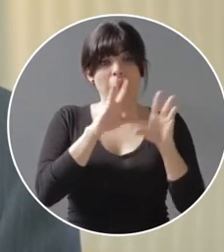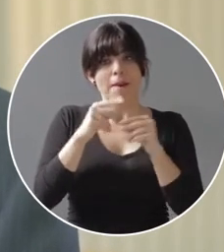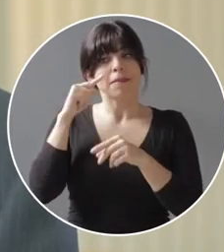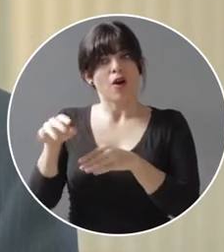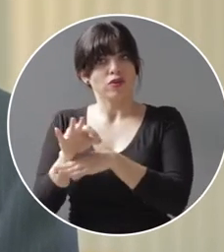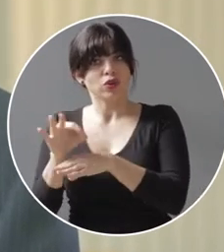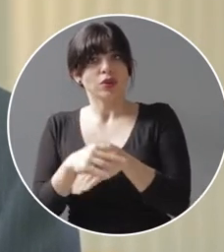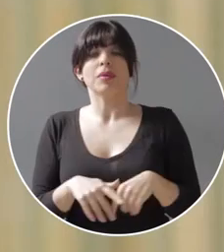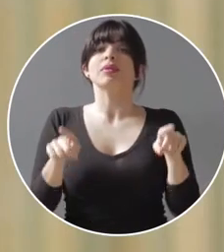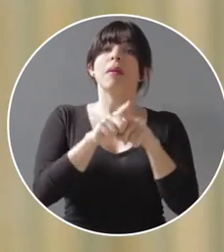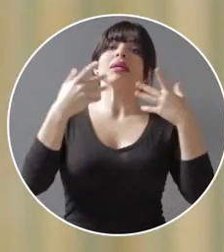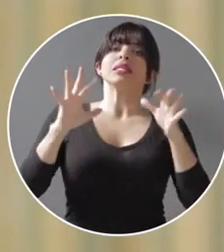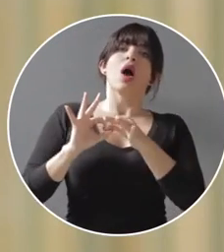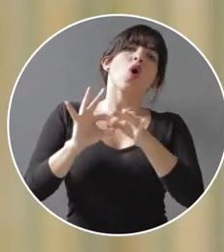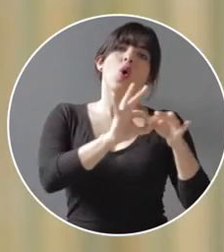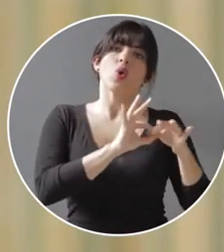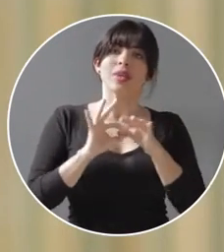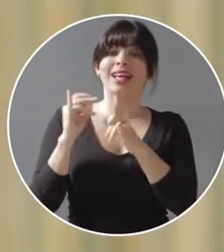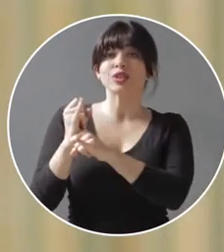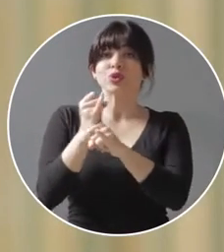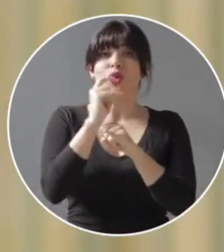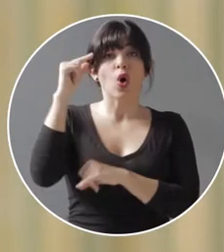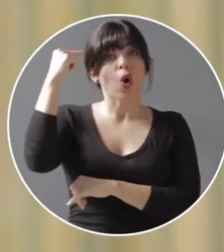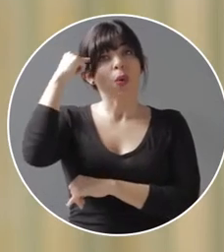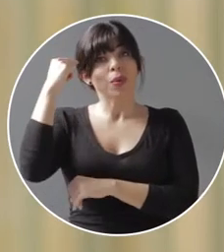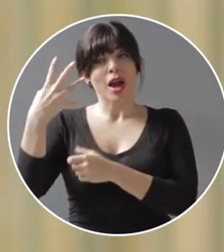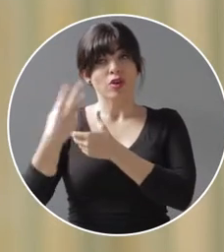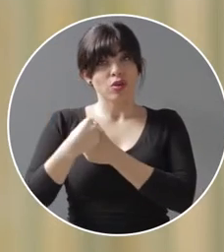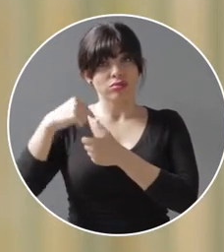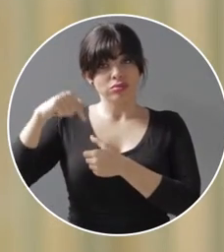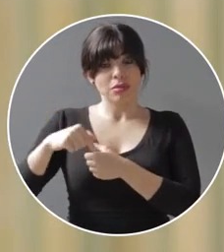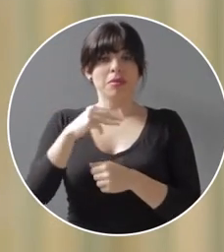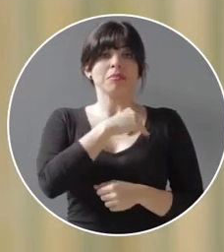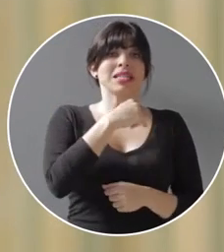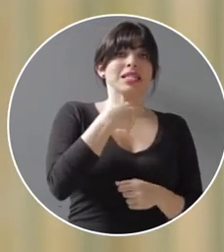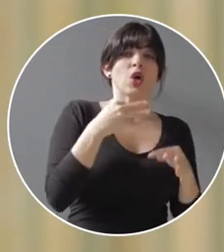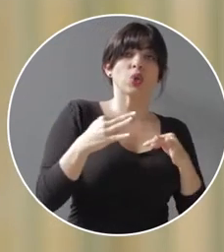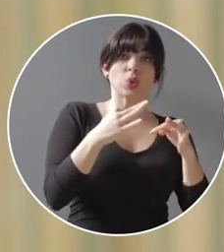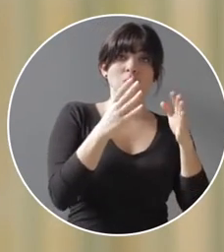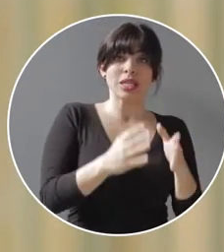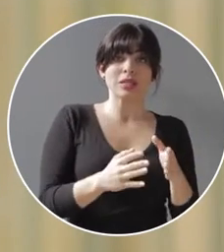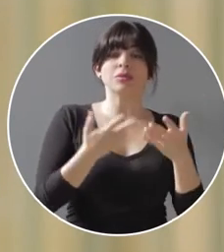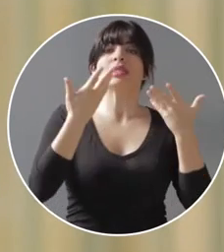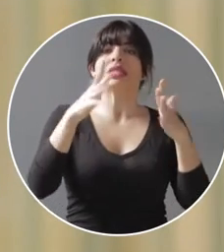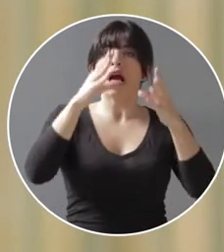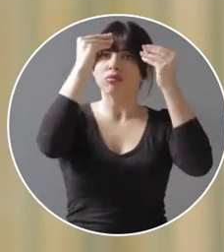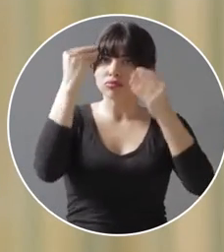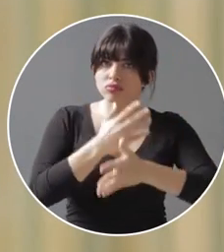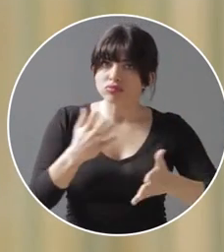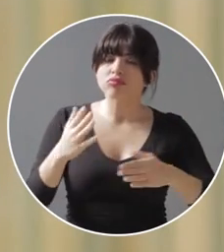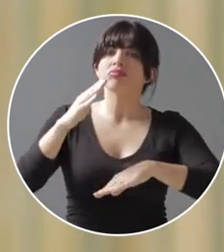De igual manera está lista la coordinación entre las instituciones del gobierno involucradas. El Ministerio de Turismo ya